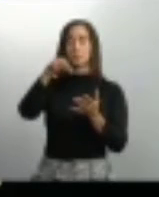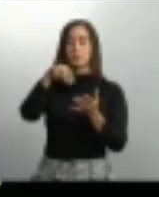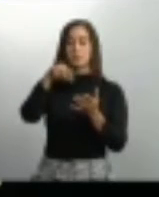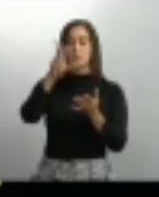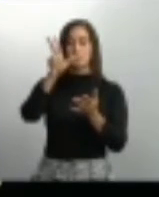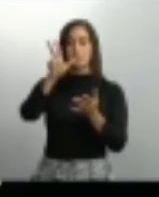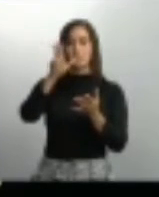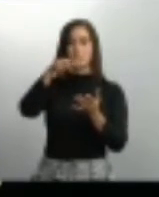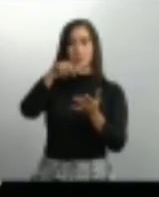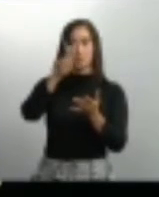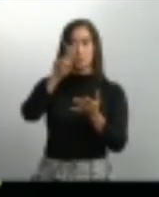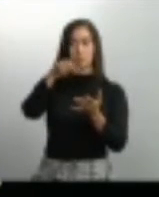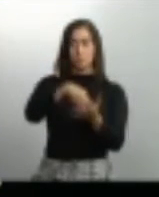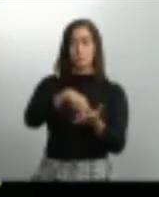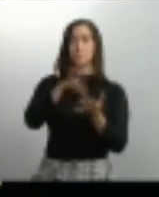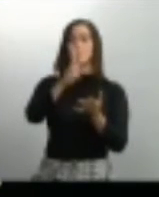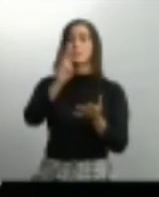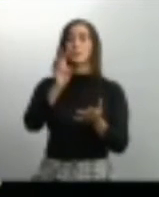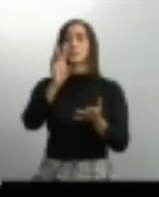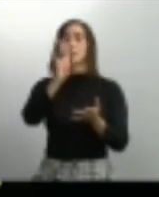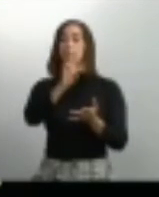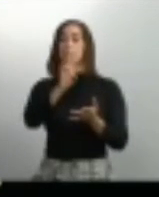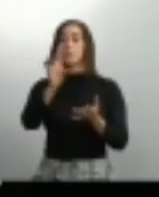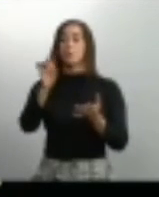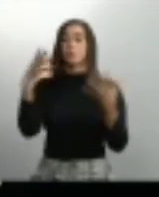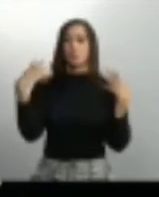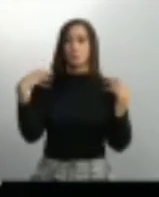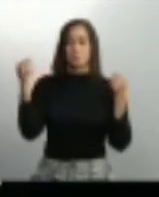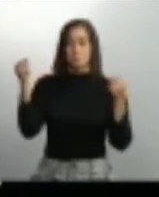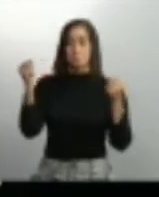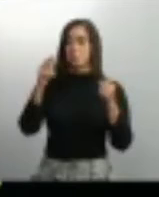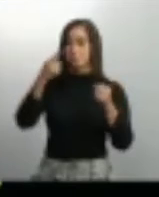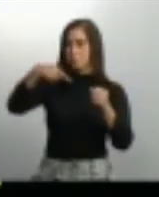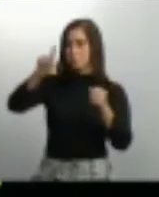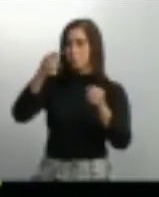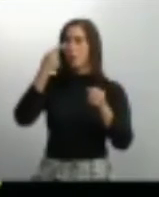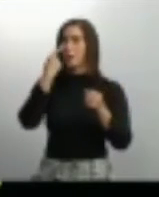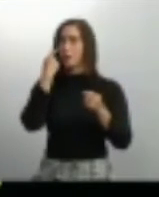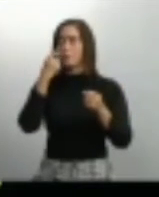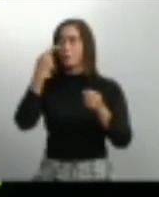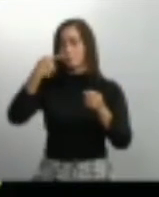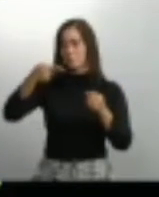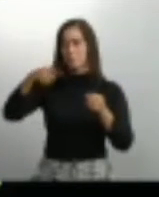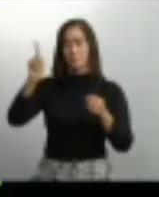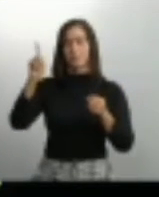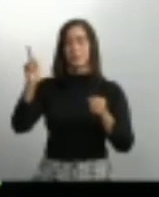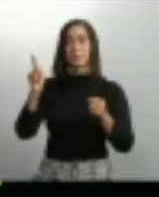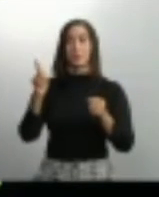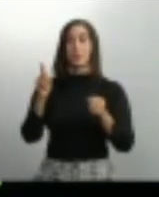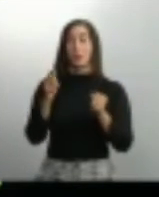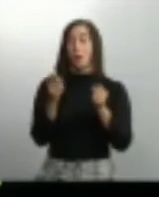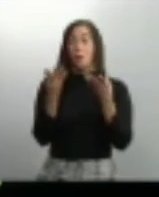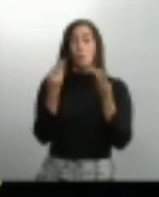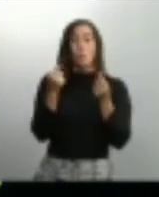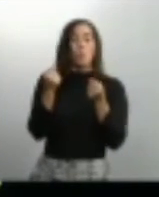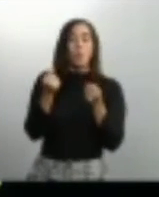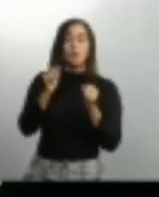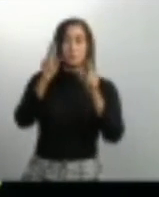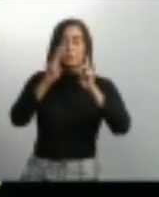descartados por prueba. Y el número de pruebas de PCR reportadas,